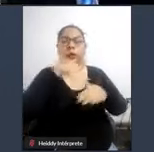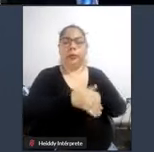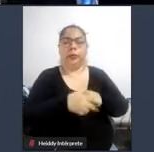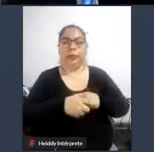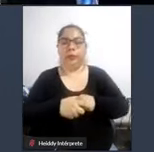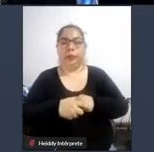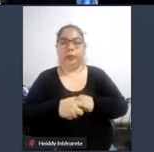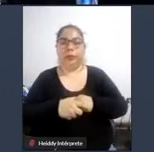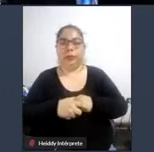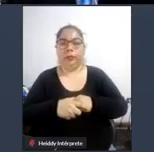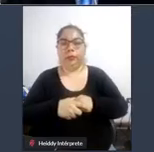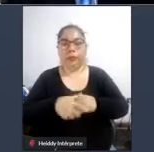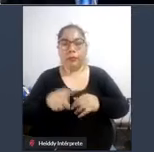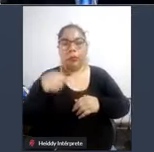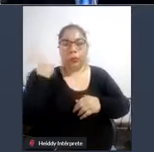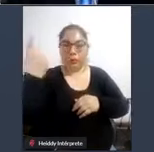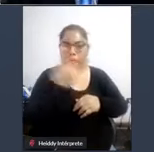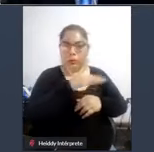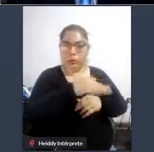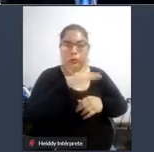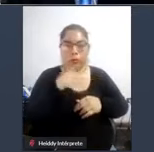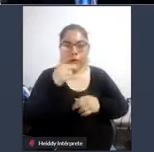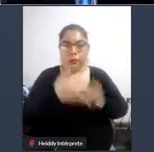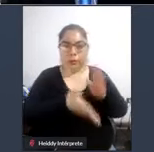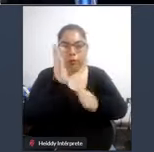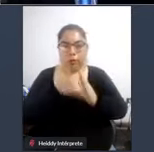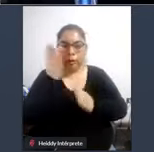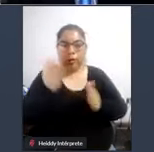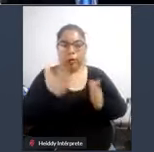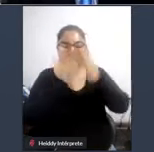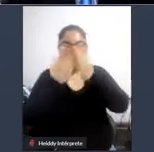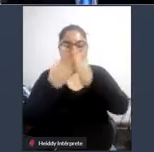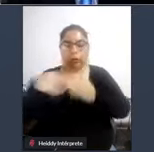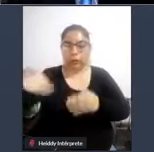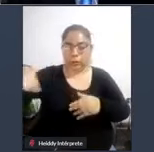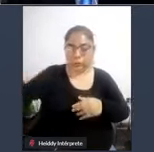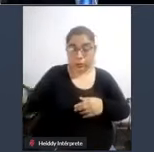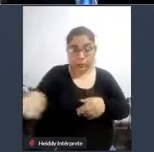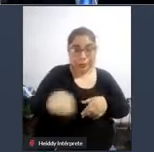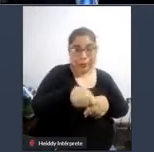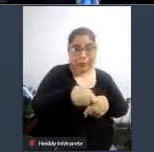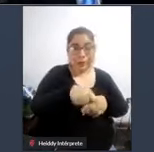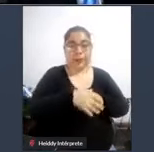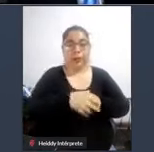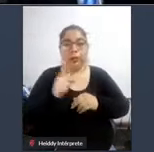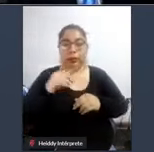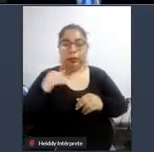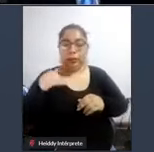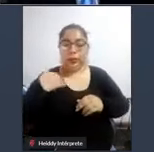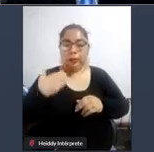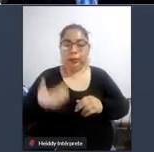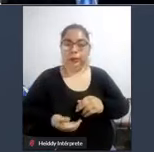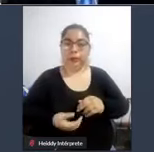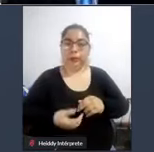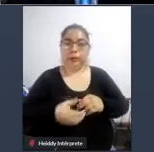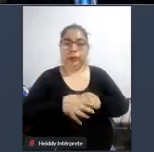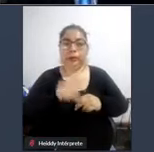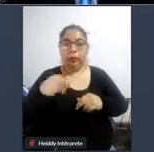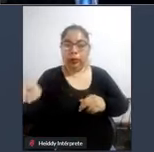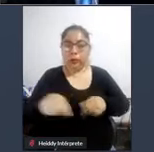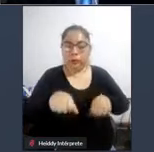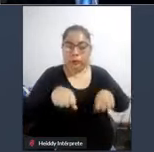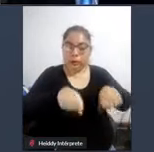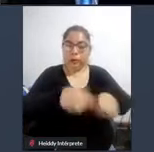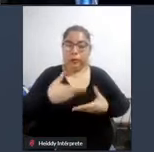lógicamente todos los niños que van al colegio con su maletita con ruedas las señoras que van con coches de bebé